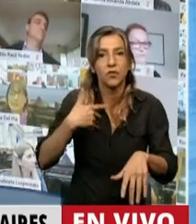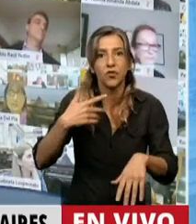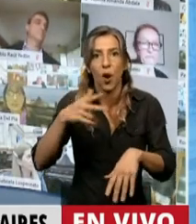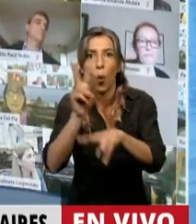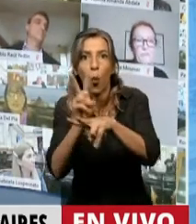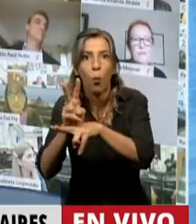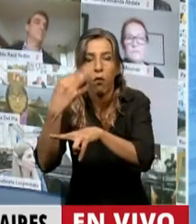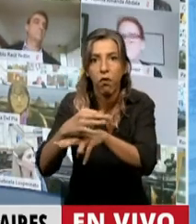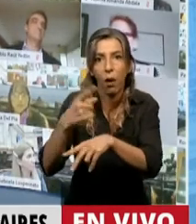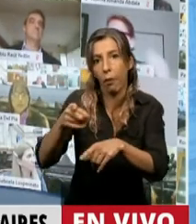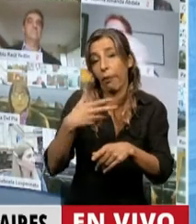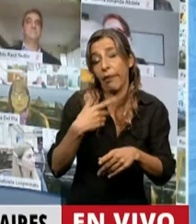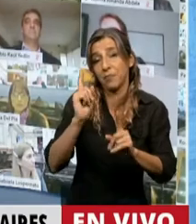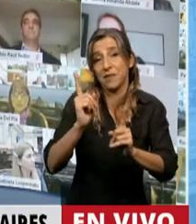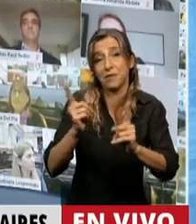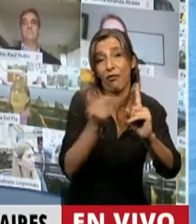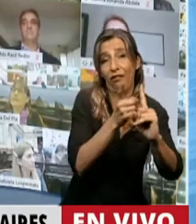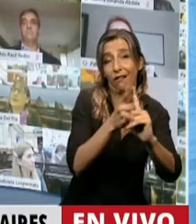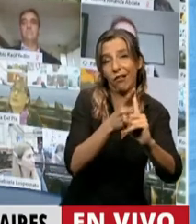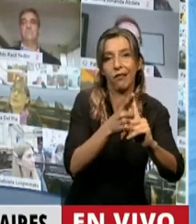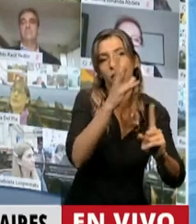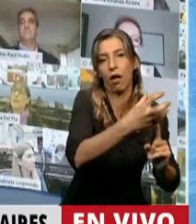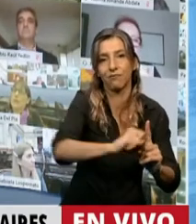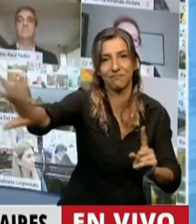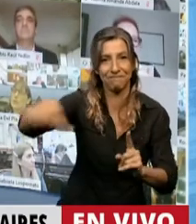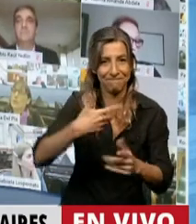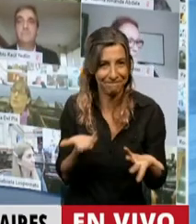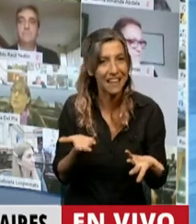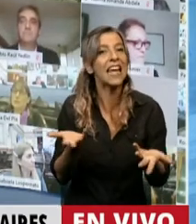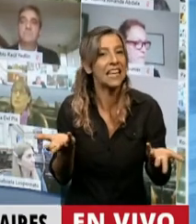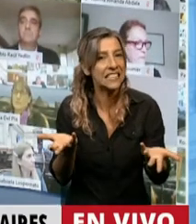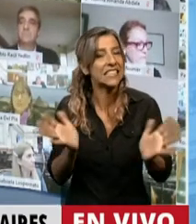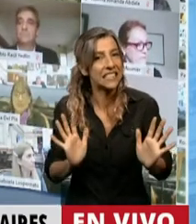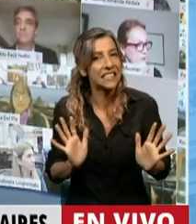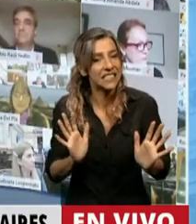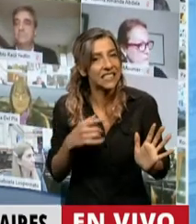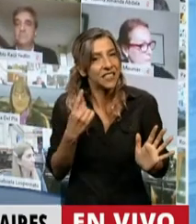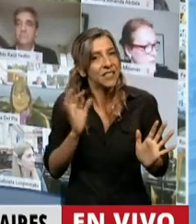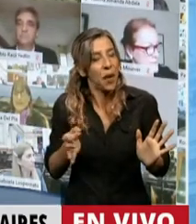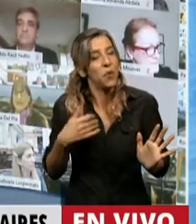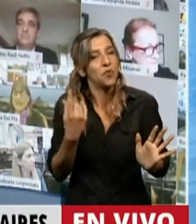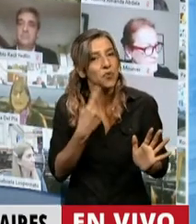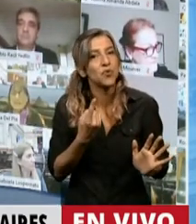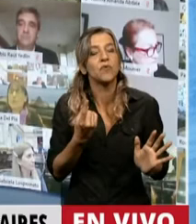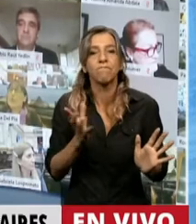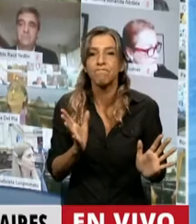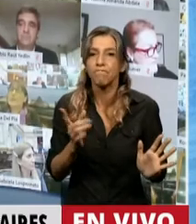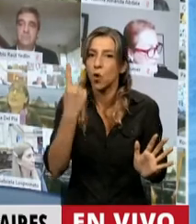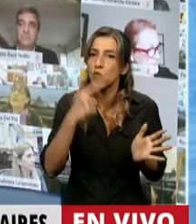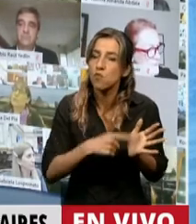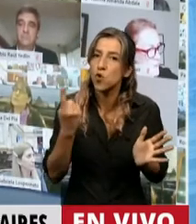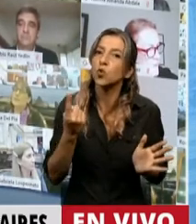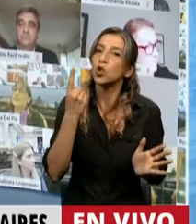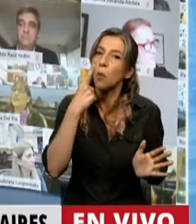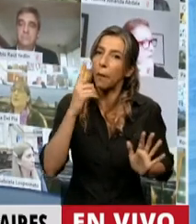con estos oprobiosos fines. Ahí tenemos que ver que justamente la trata de